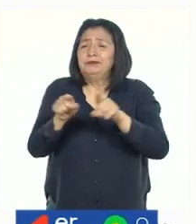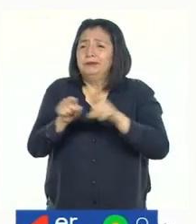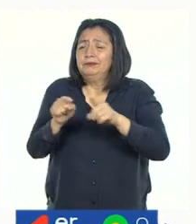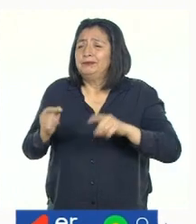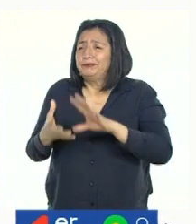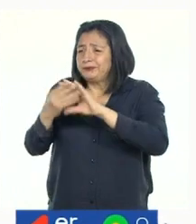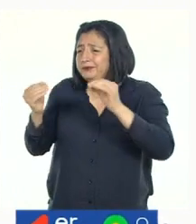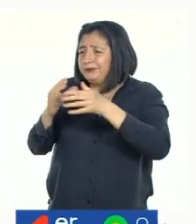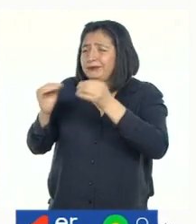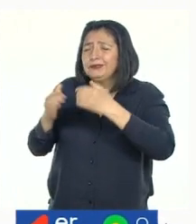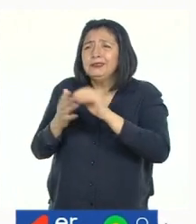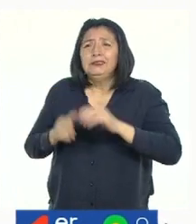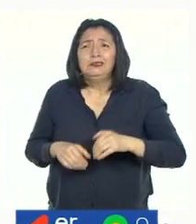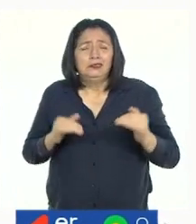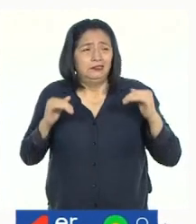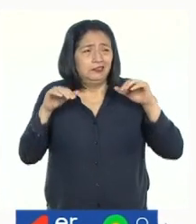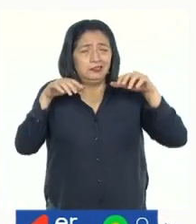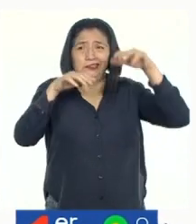cuento del gigante egoísta!